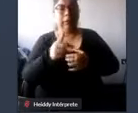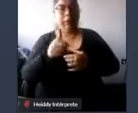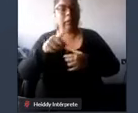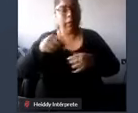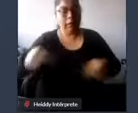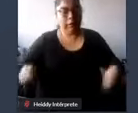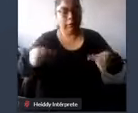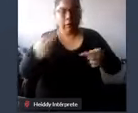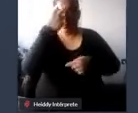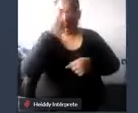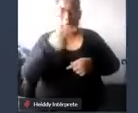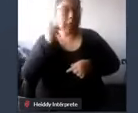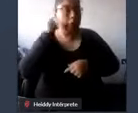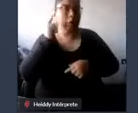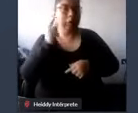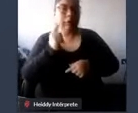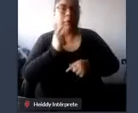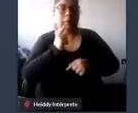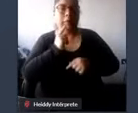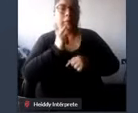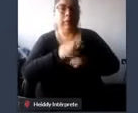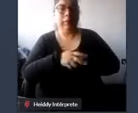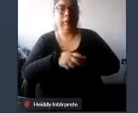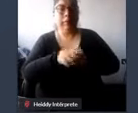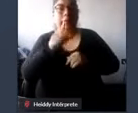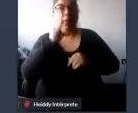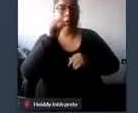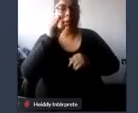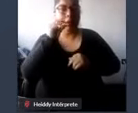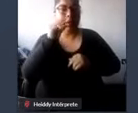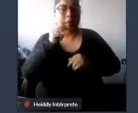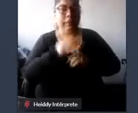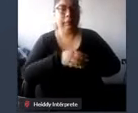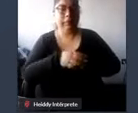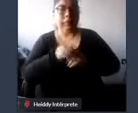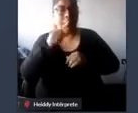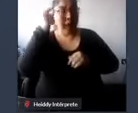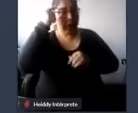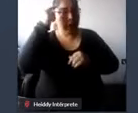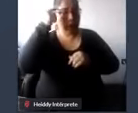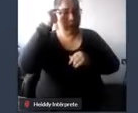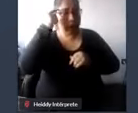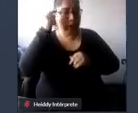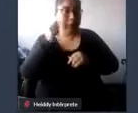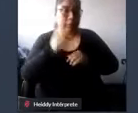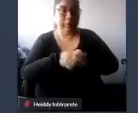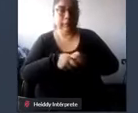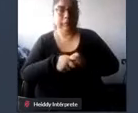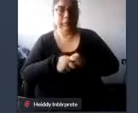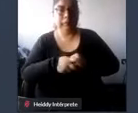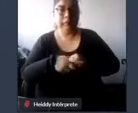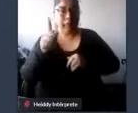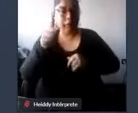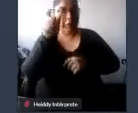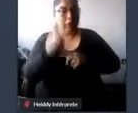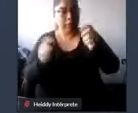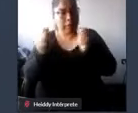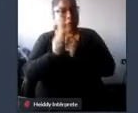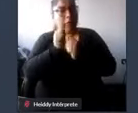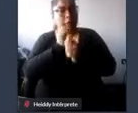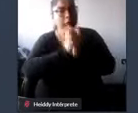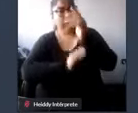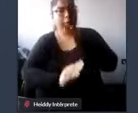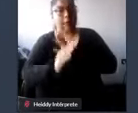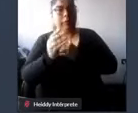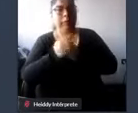visual auditiva para el habla y la intelectual las personas con discapacidad